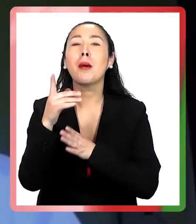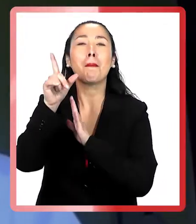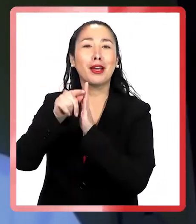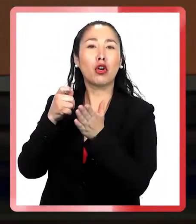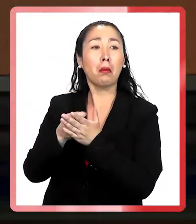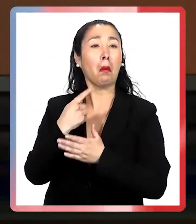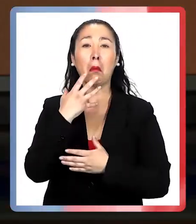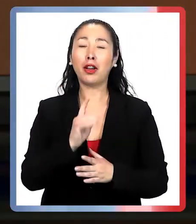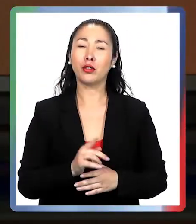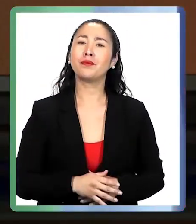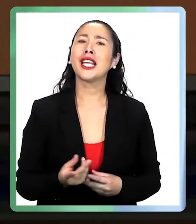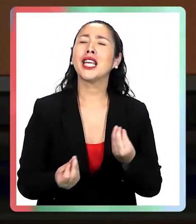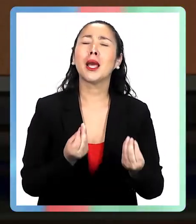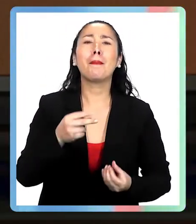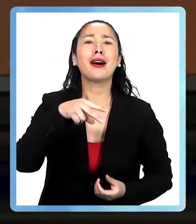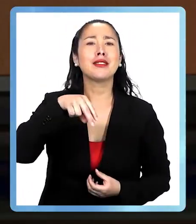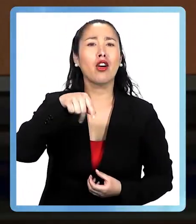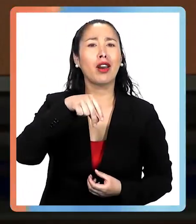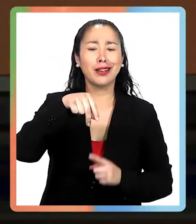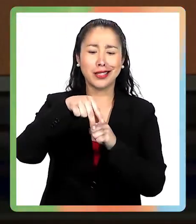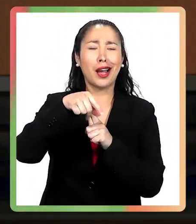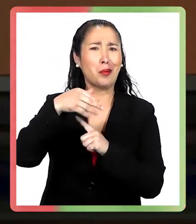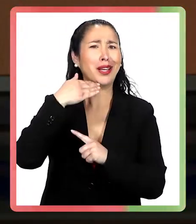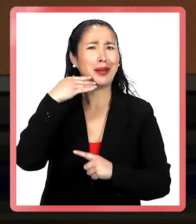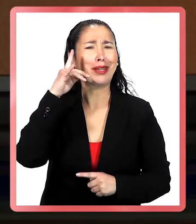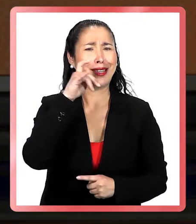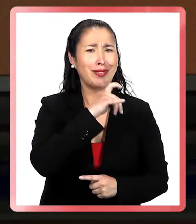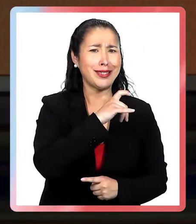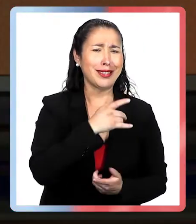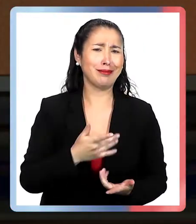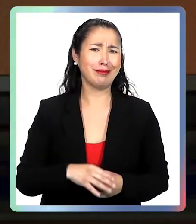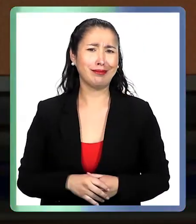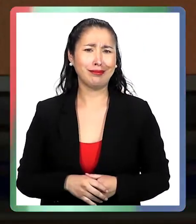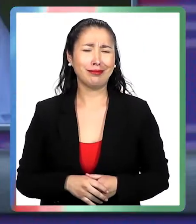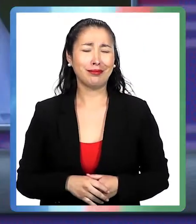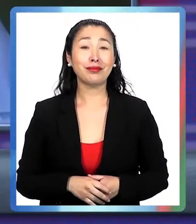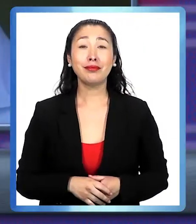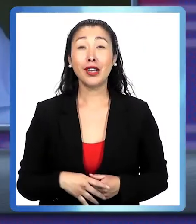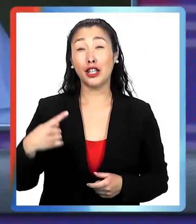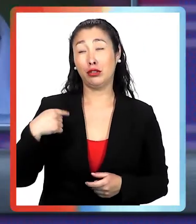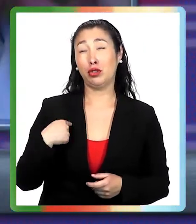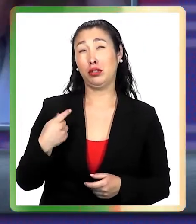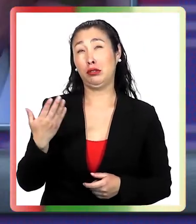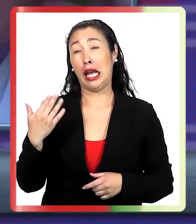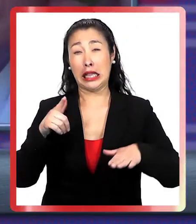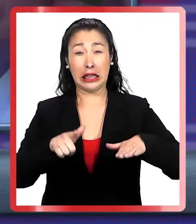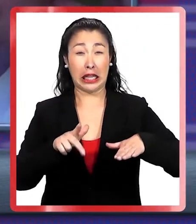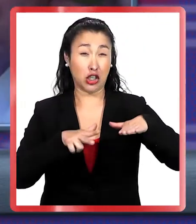O sea, ¿y qué pasa con la sal, que es otro producto medio complicadito y de blanco también? Yo, cuando tenía